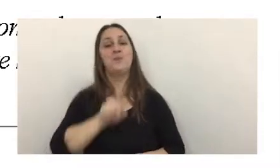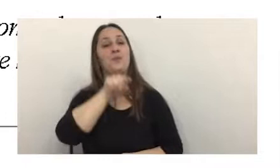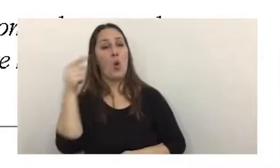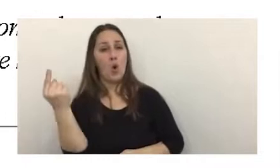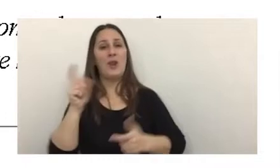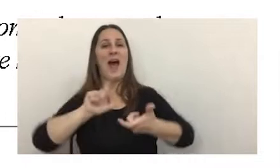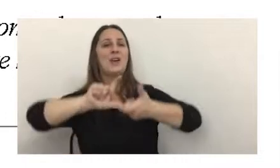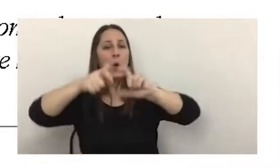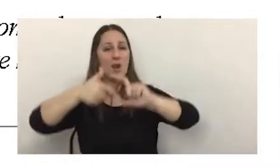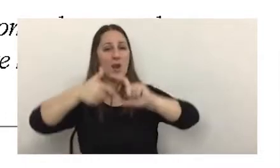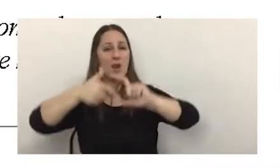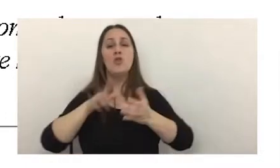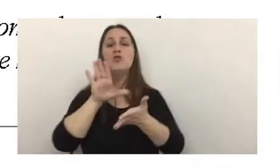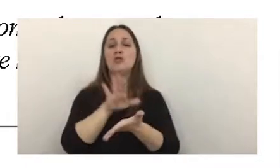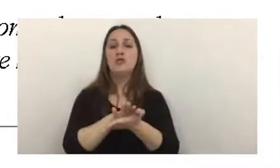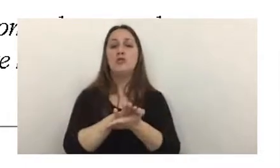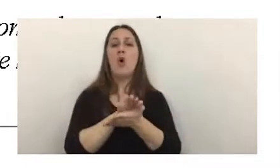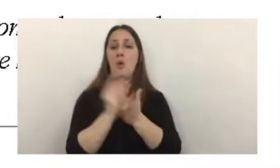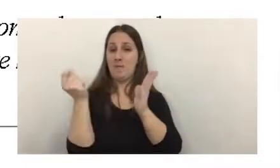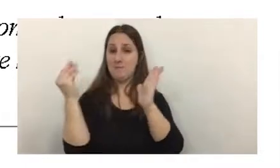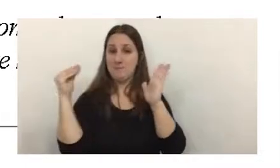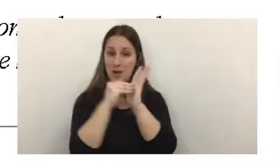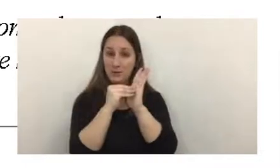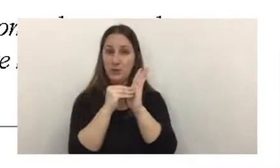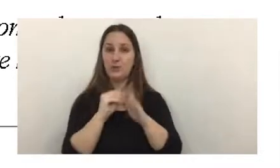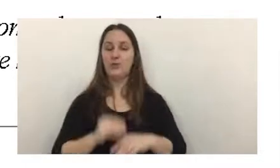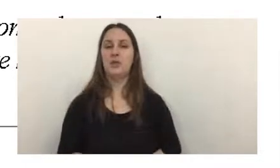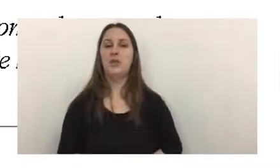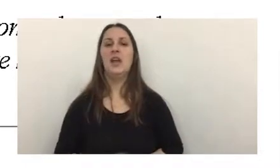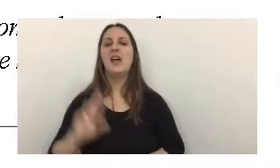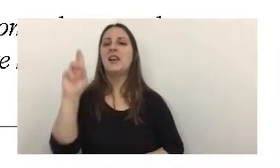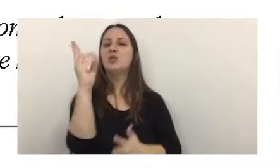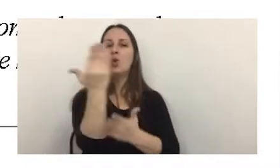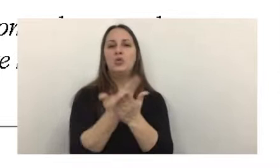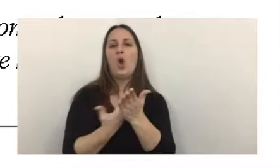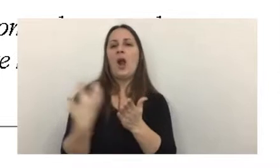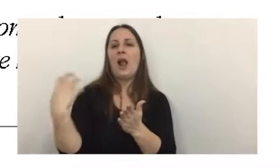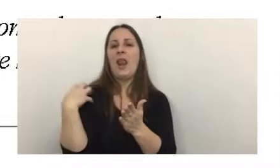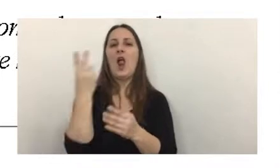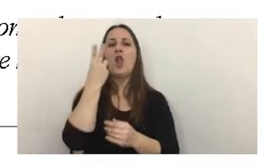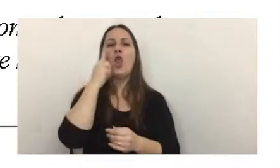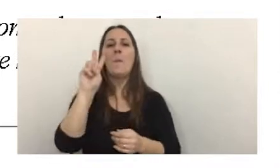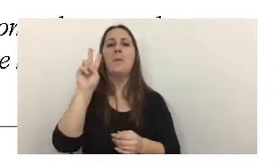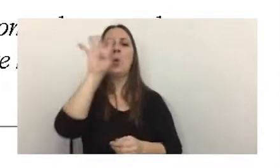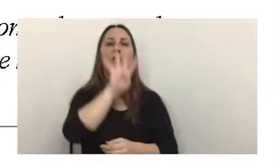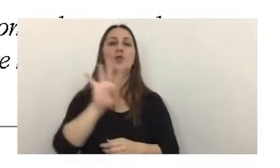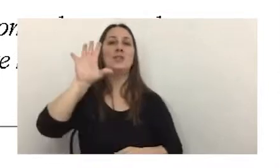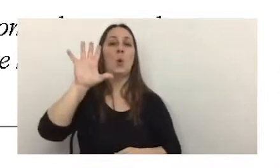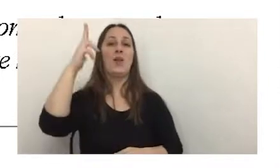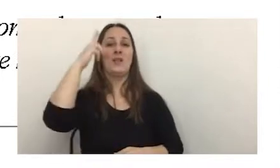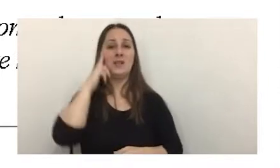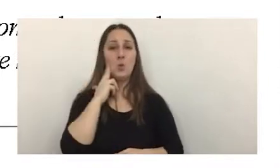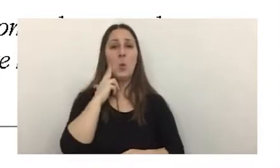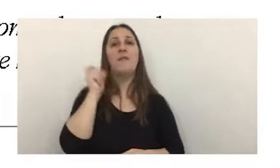actualización en materia de montos está dada por la resolución general 2459